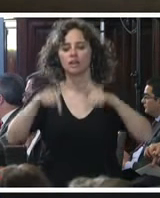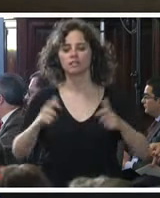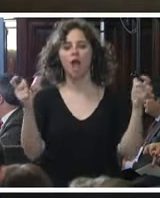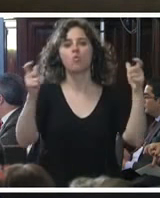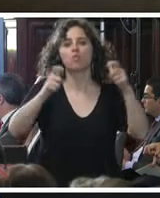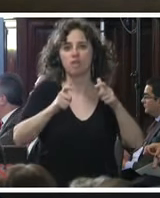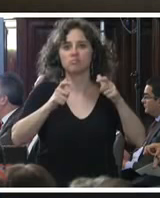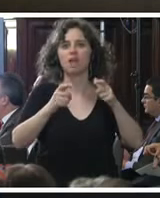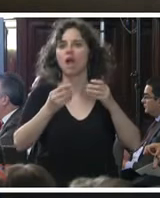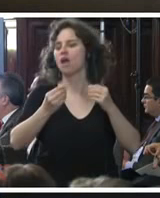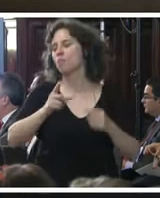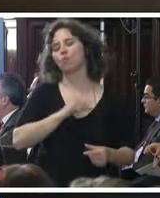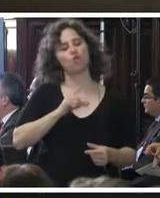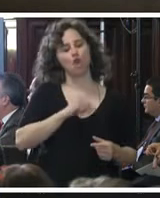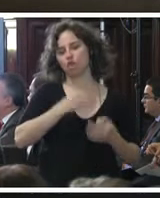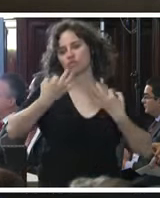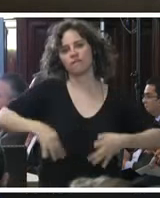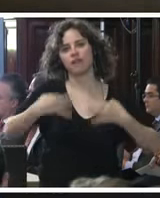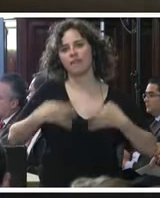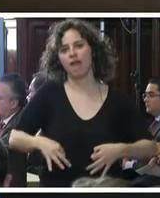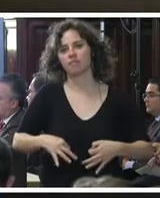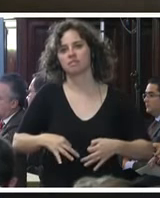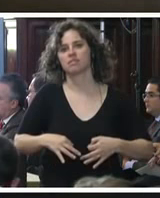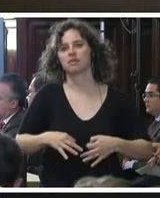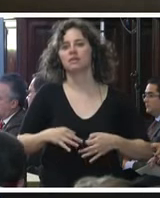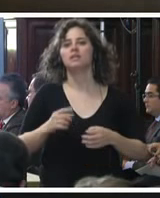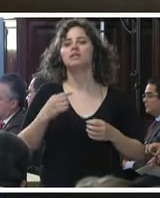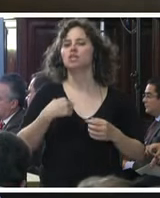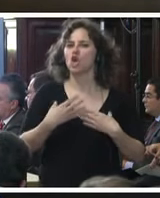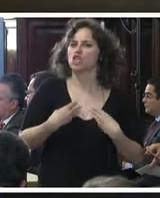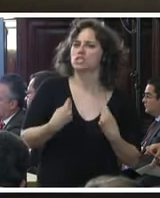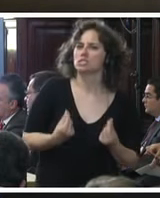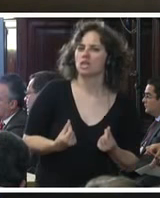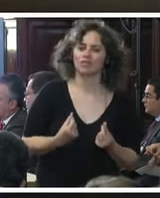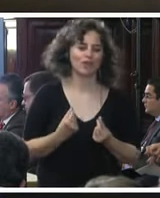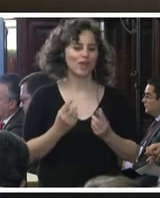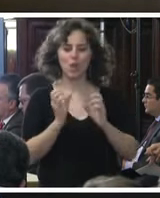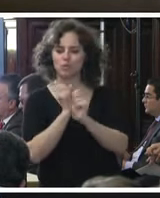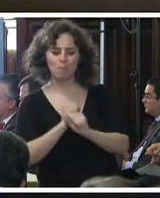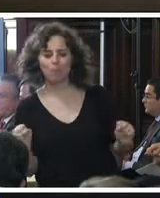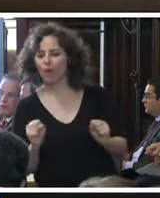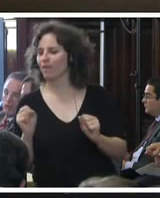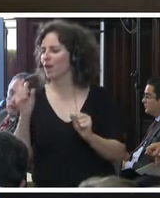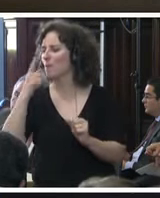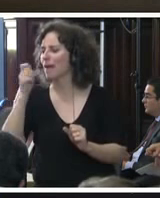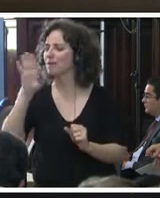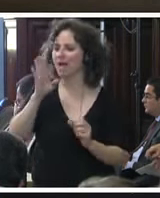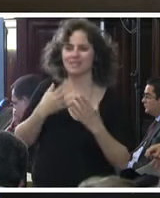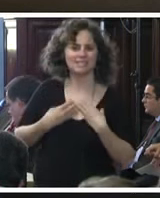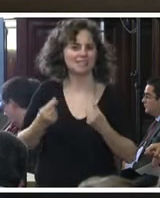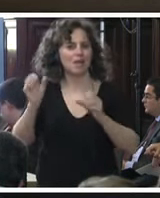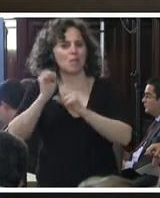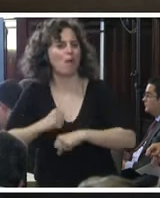ha sido muy doloroso y siento la impotencia de los padres cuando hablan y